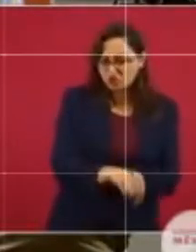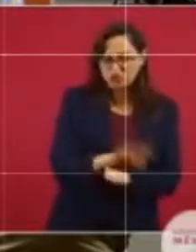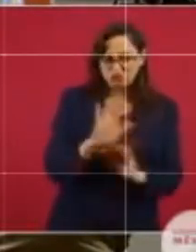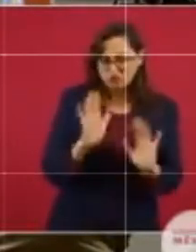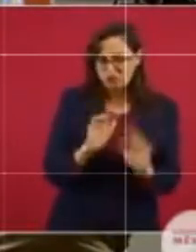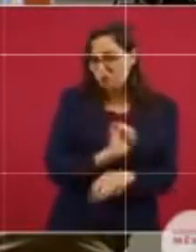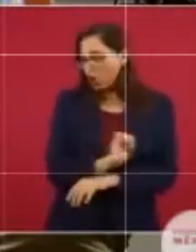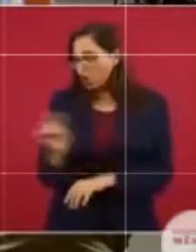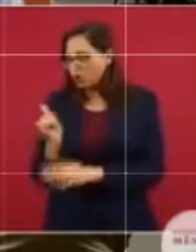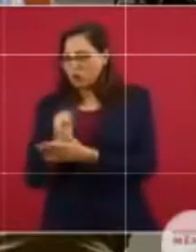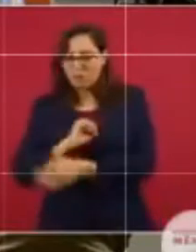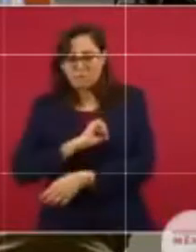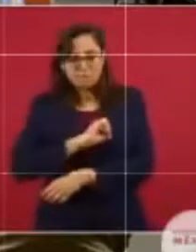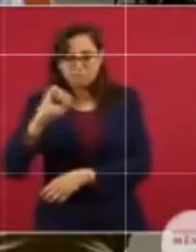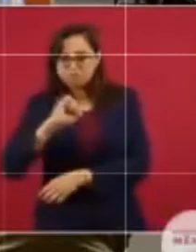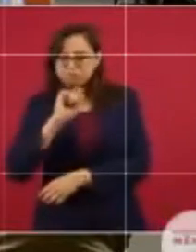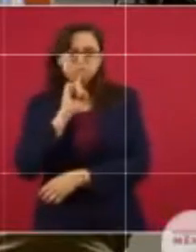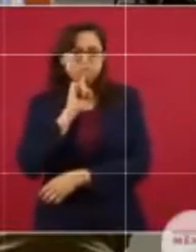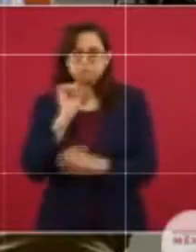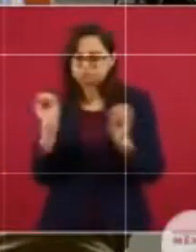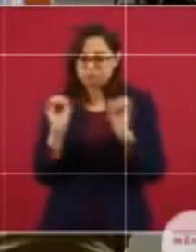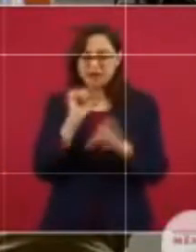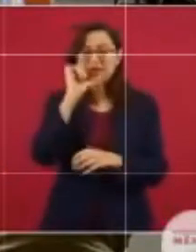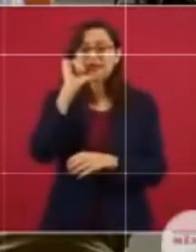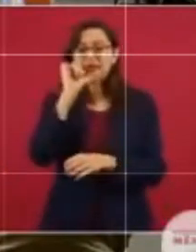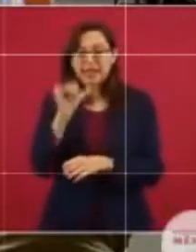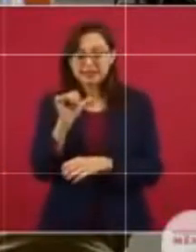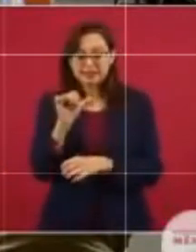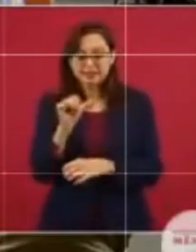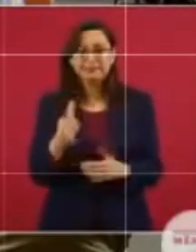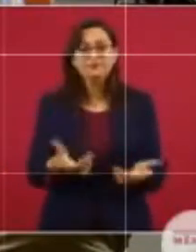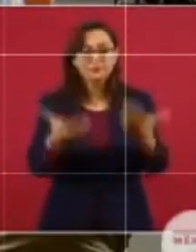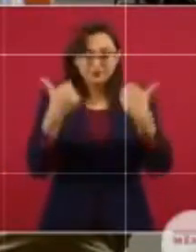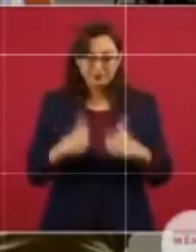hay un dato. A ver si pones la otra lámina.